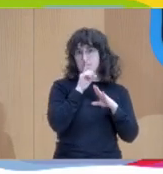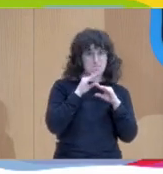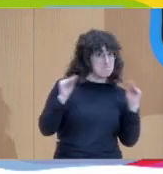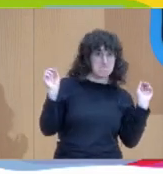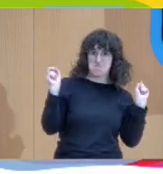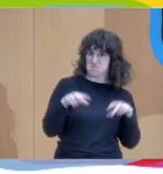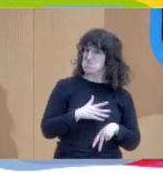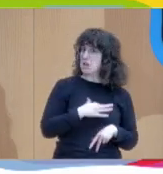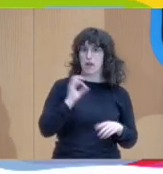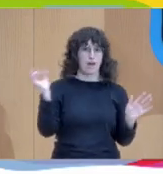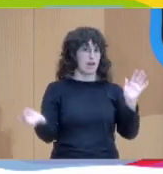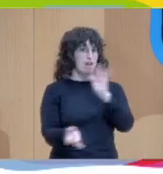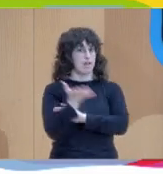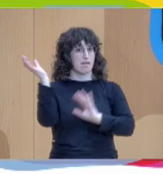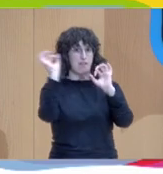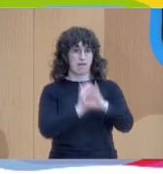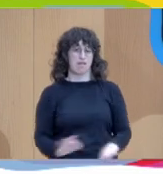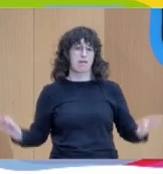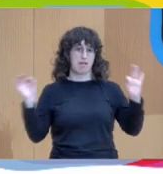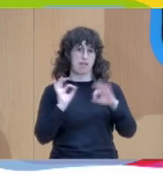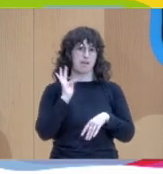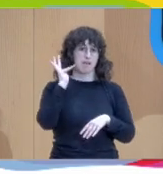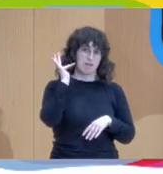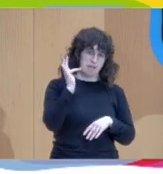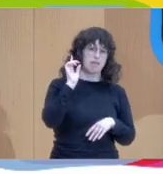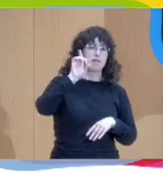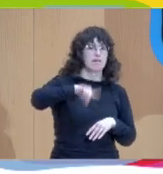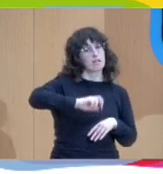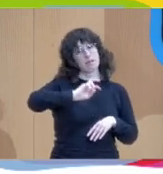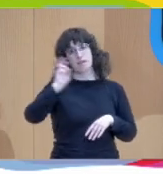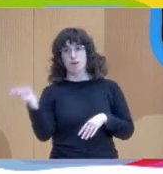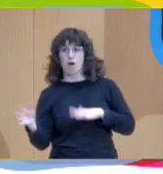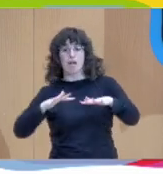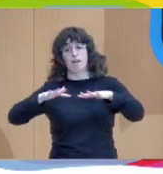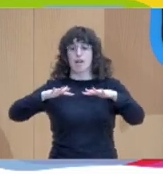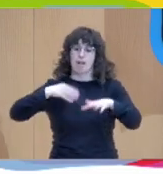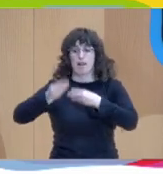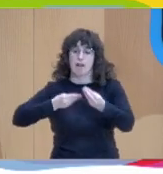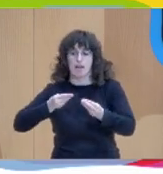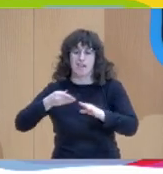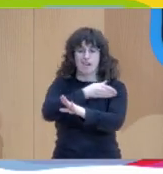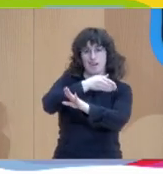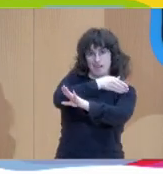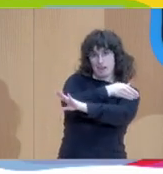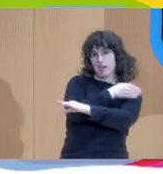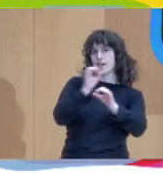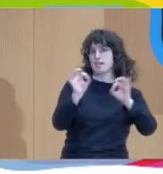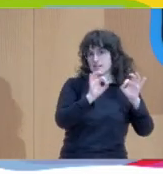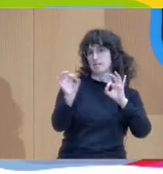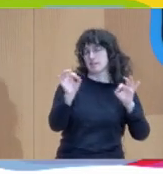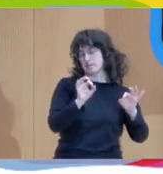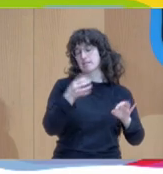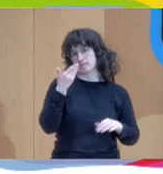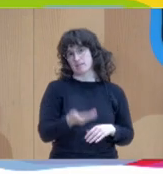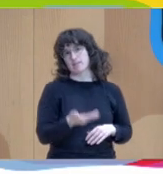importancia de la preparación previa de todas las acciones de este estilo que realizamos con las personas y con las familias. Pero